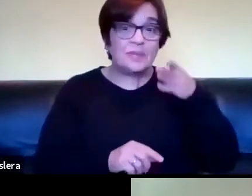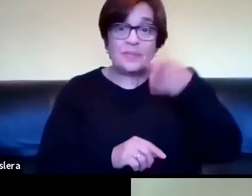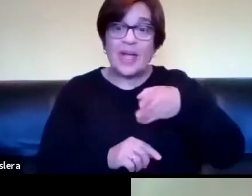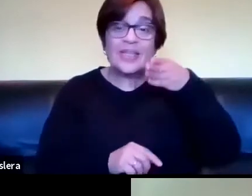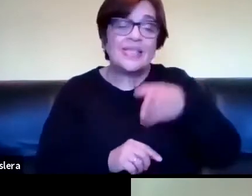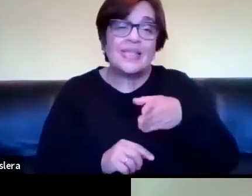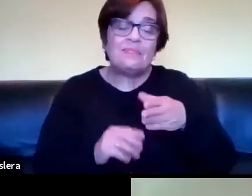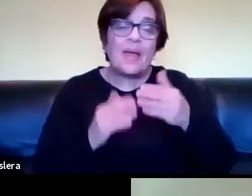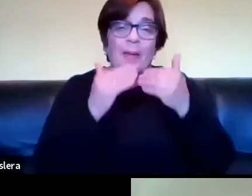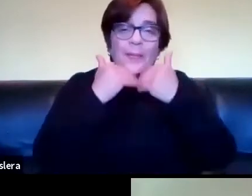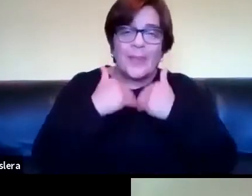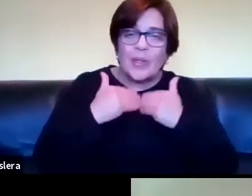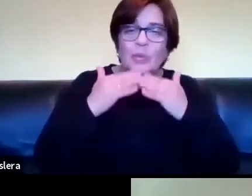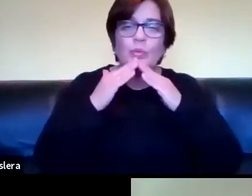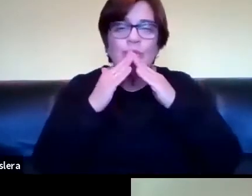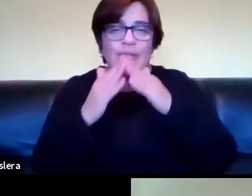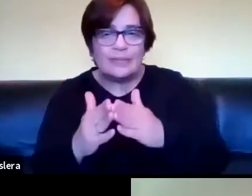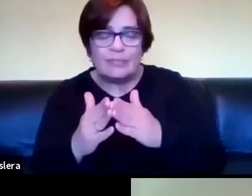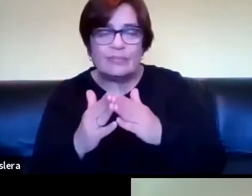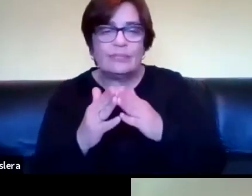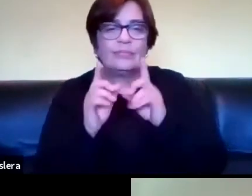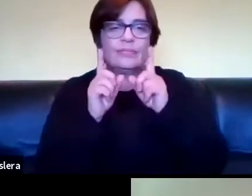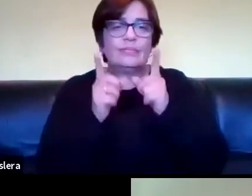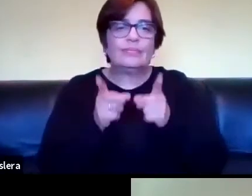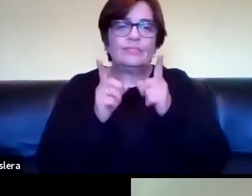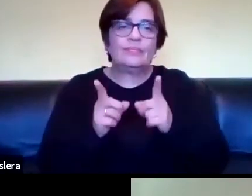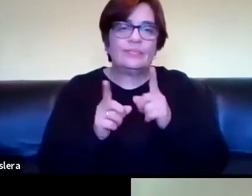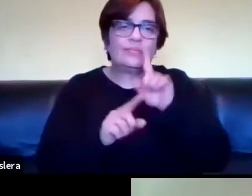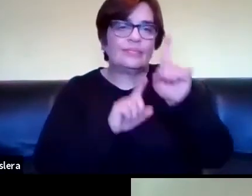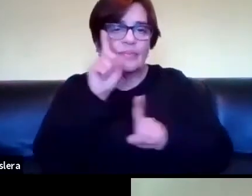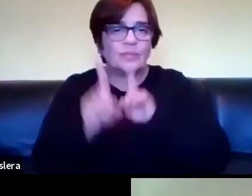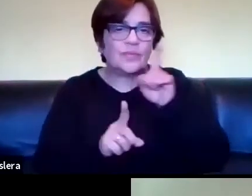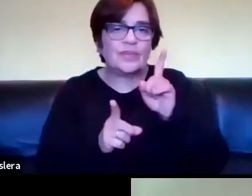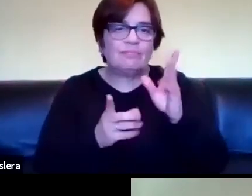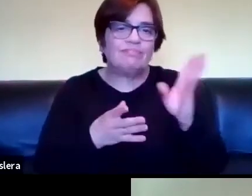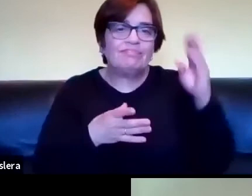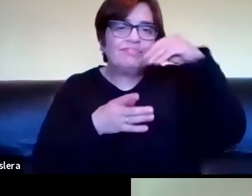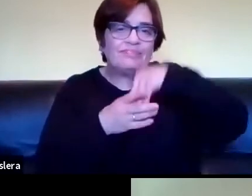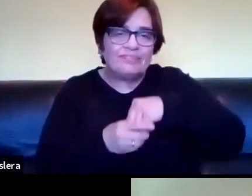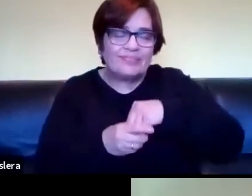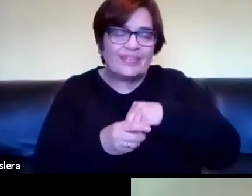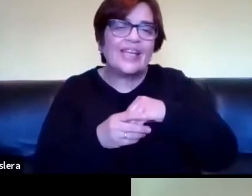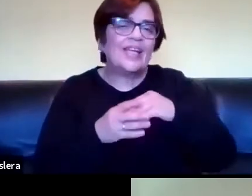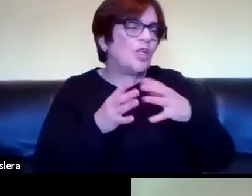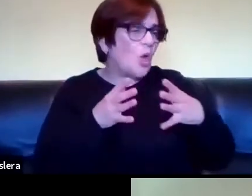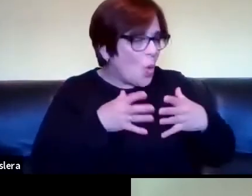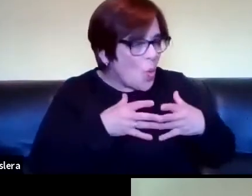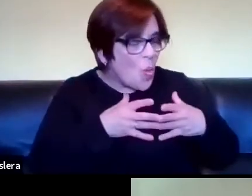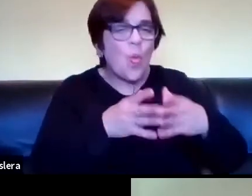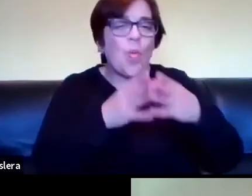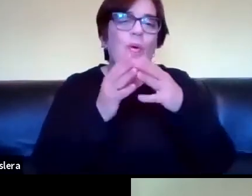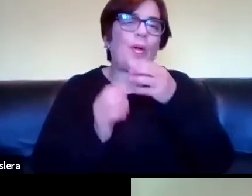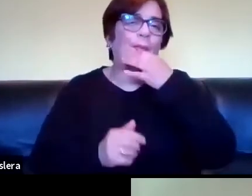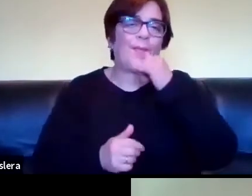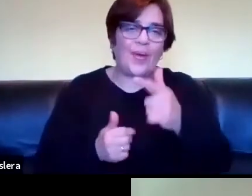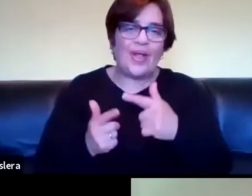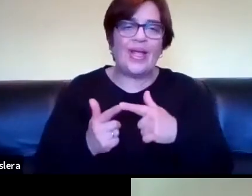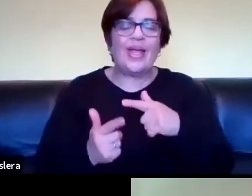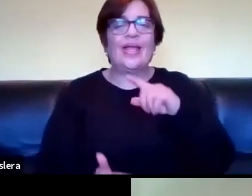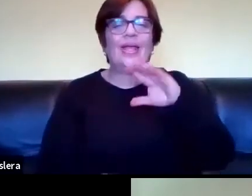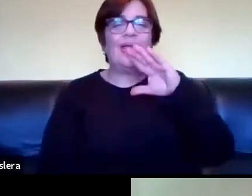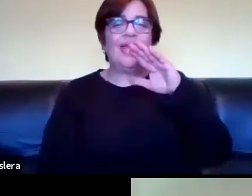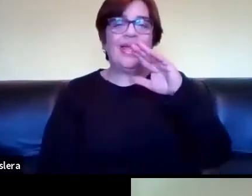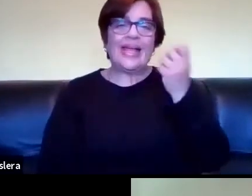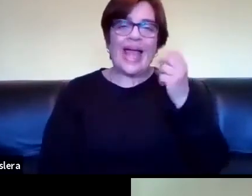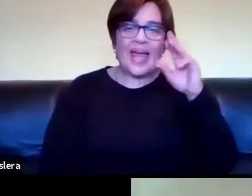preguntado ¿no? este también han sido parte han formado parte de ese camino el caso de Karen bueno ahí